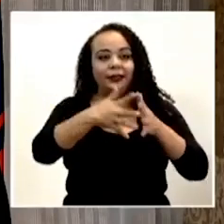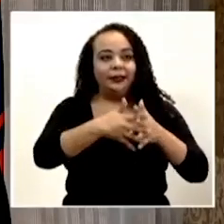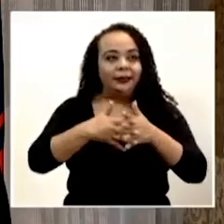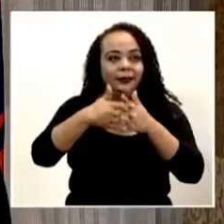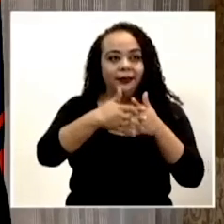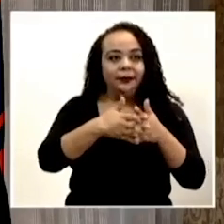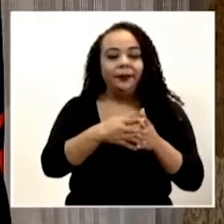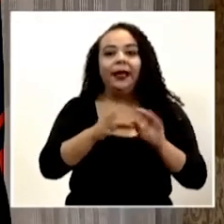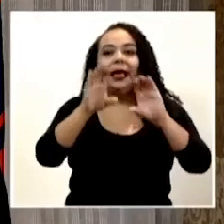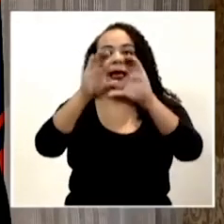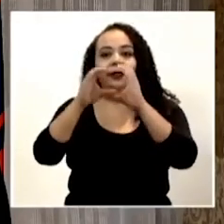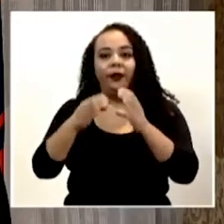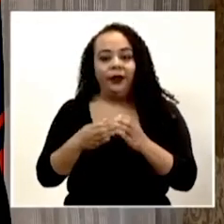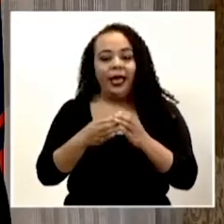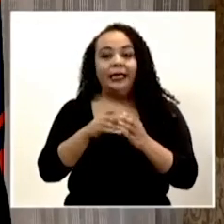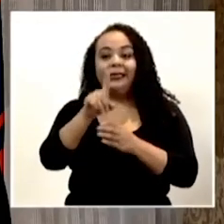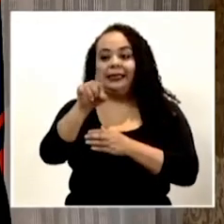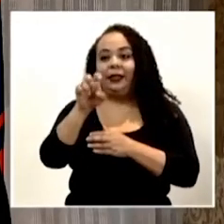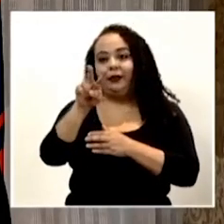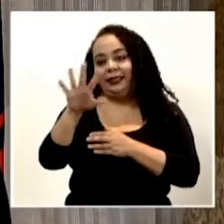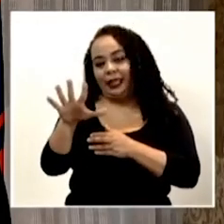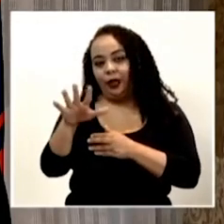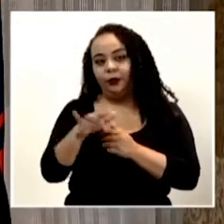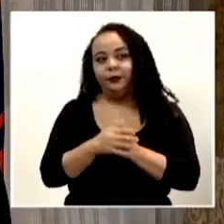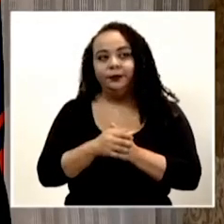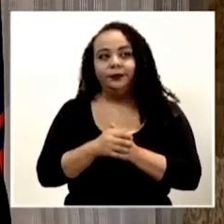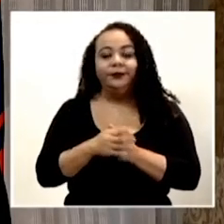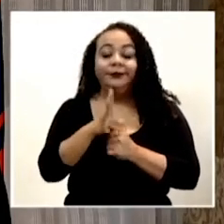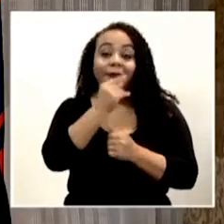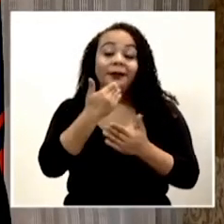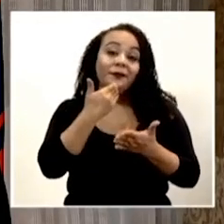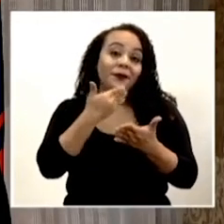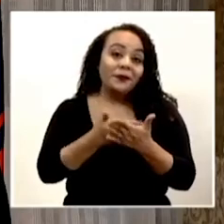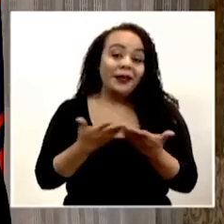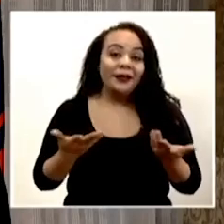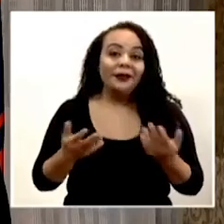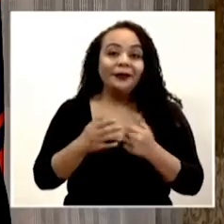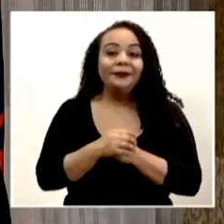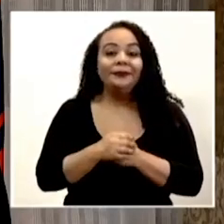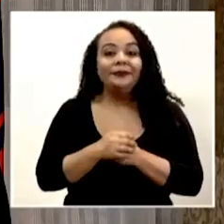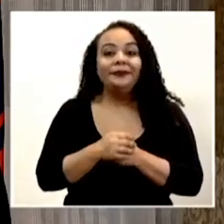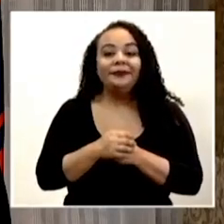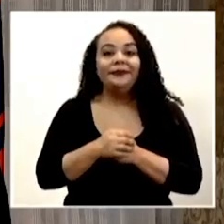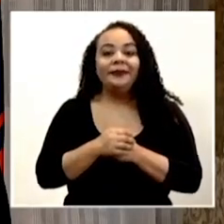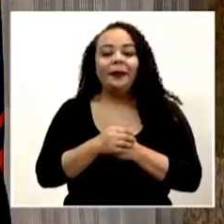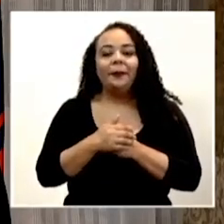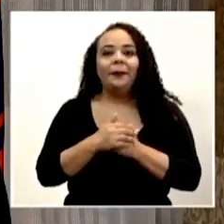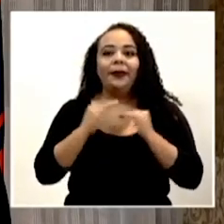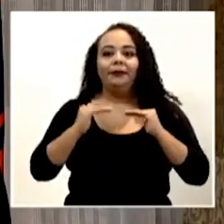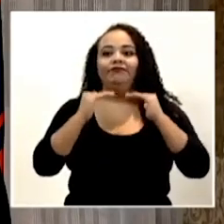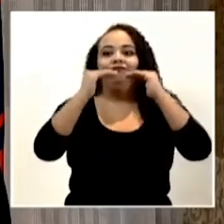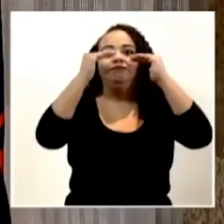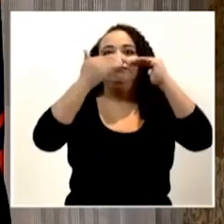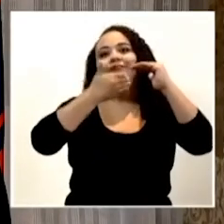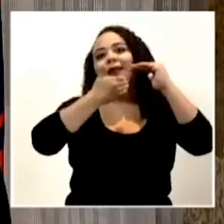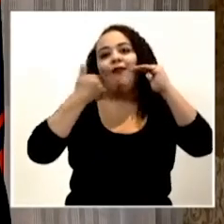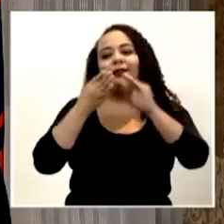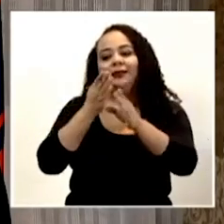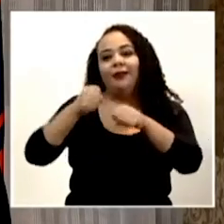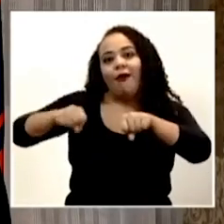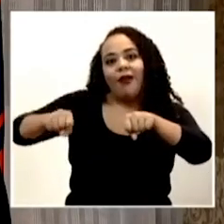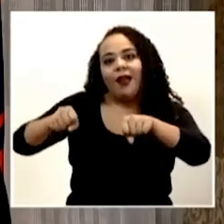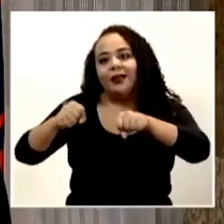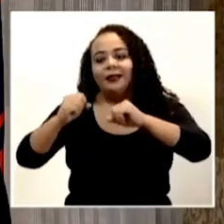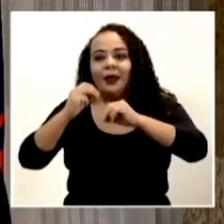light, o 125. Y, bueno, estar entre los mejores corredores a nivel mundial